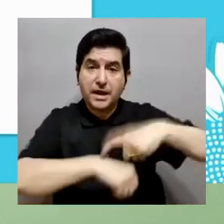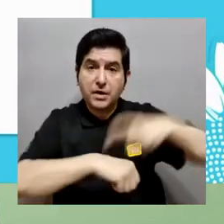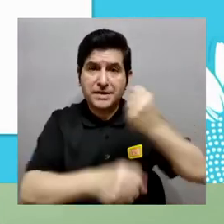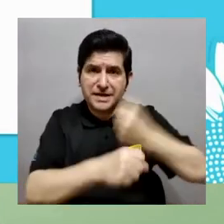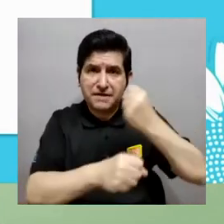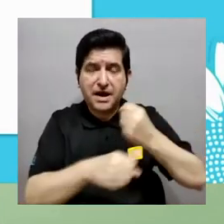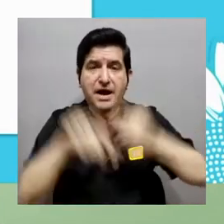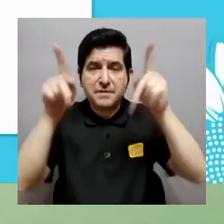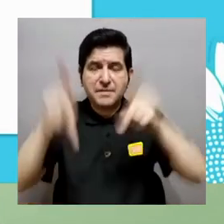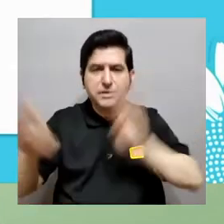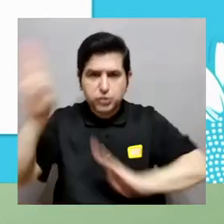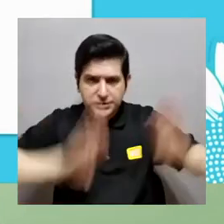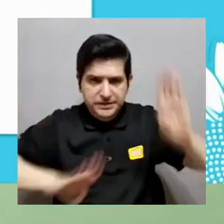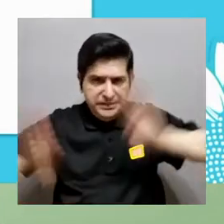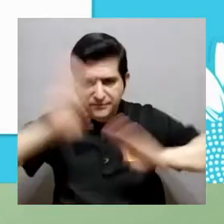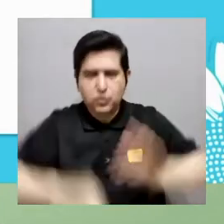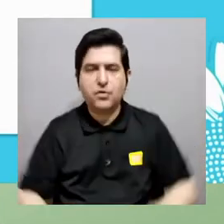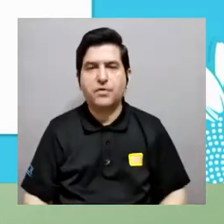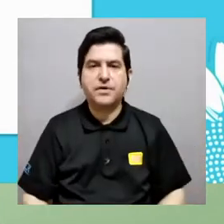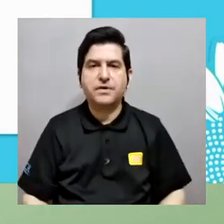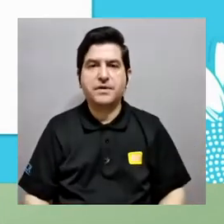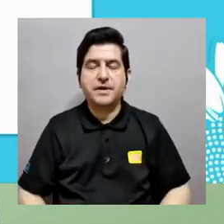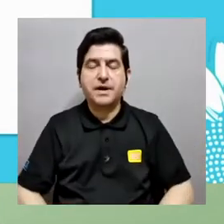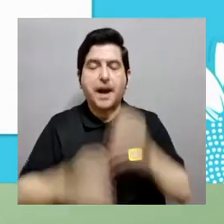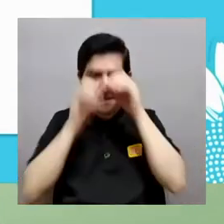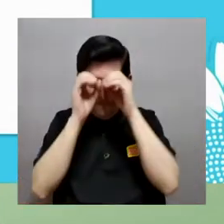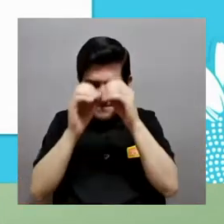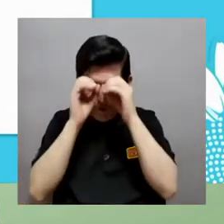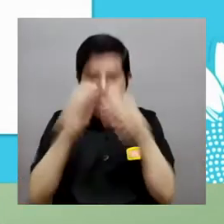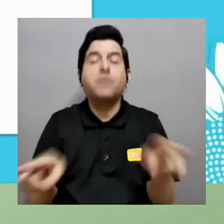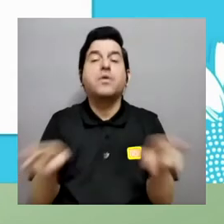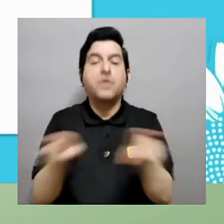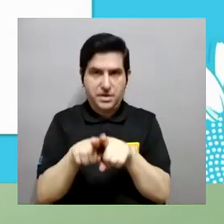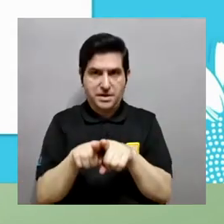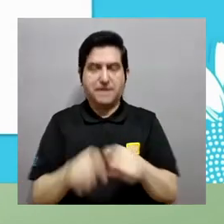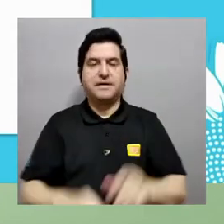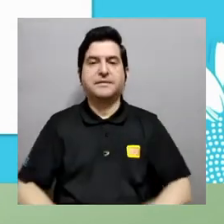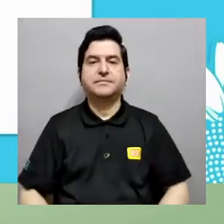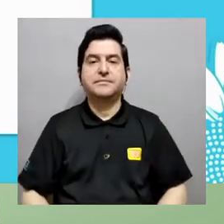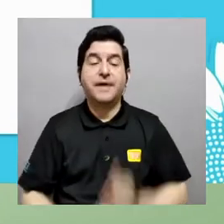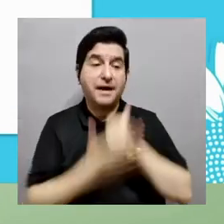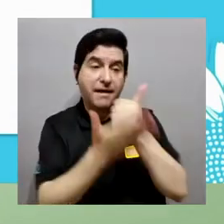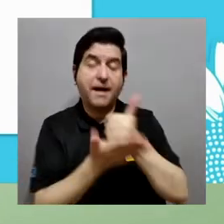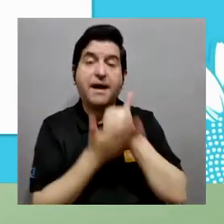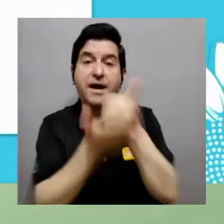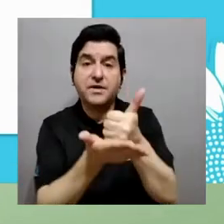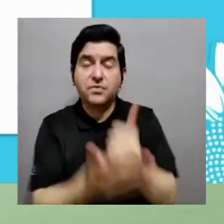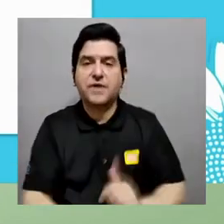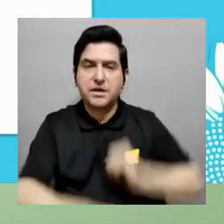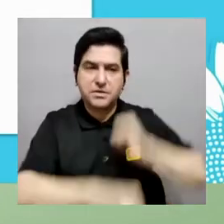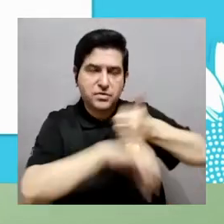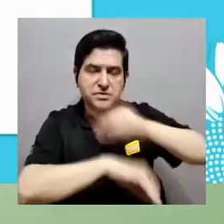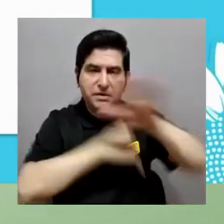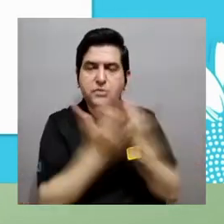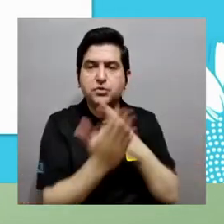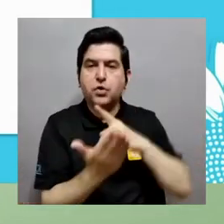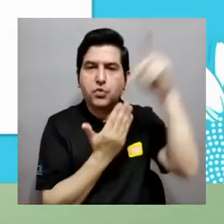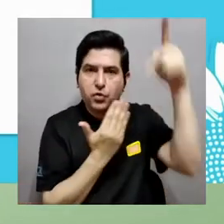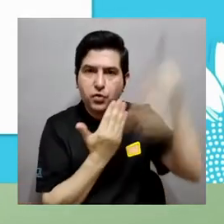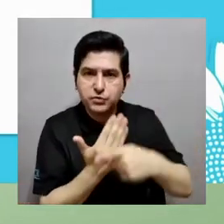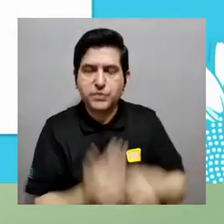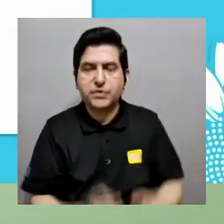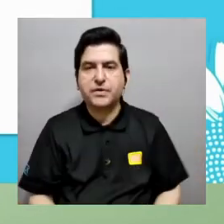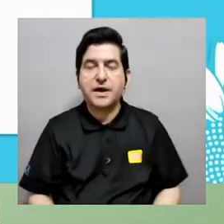y este y bueno también últimamente he estado trabajando con la gente de biología con la gente de microbiología inclusive